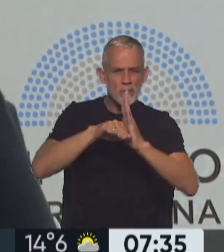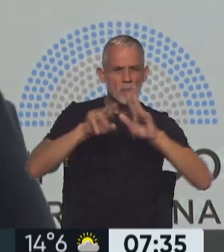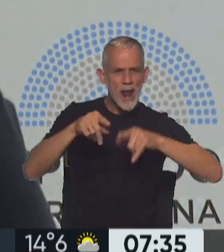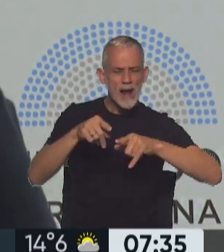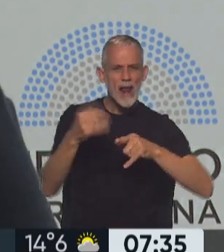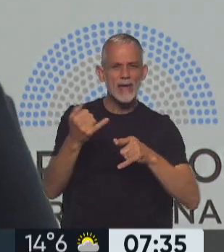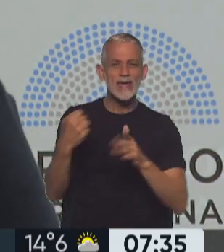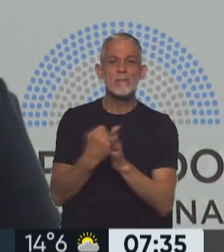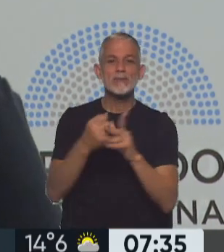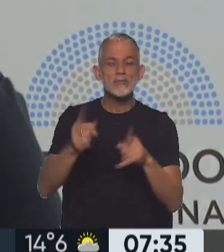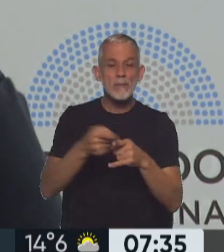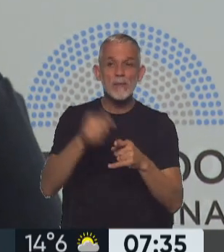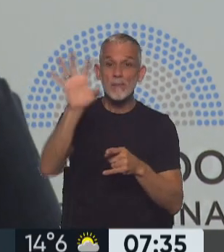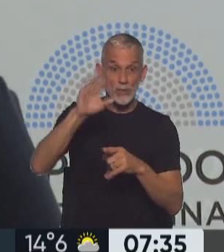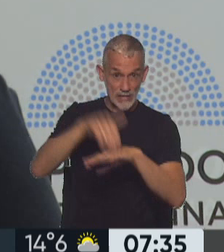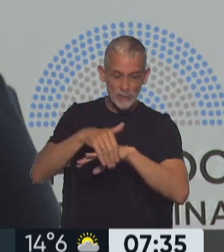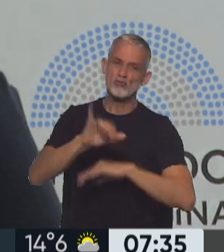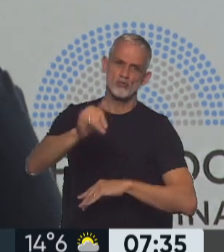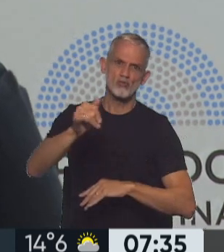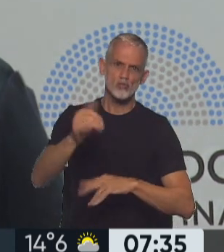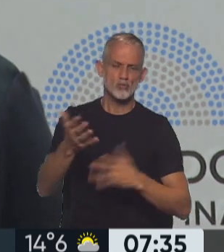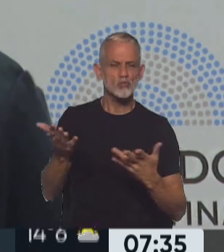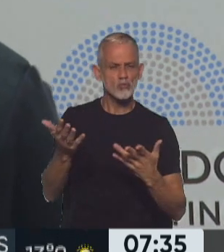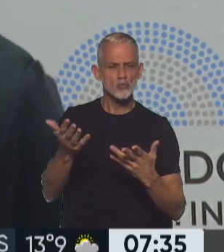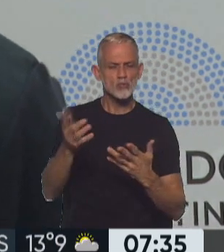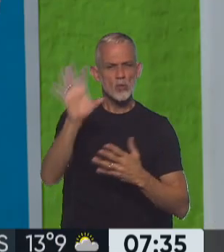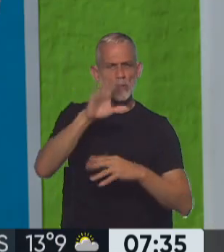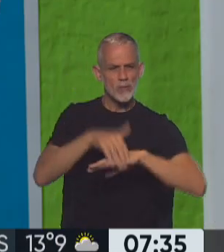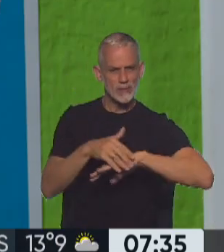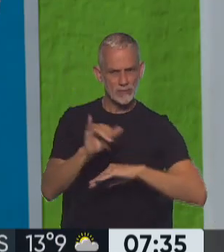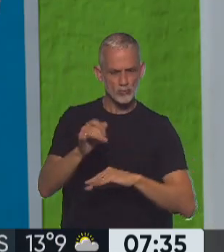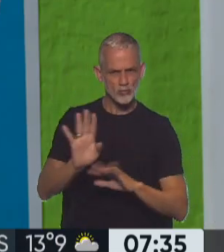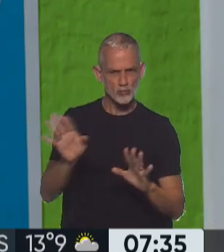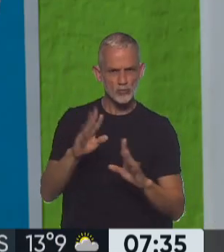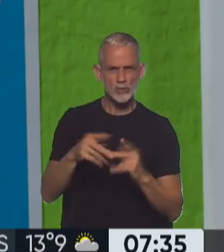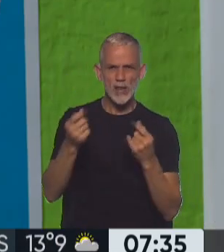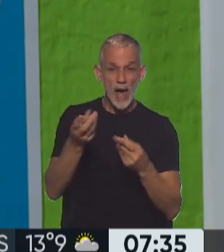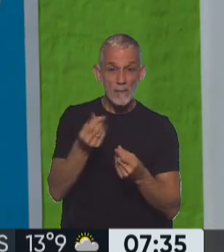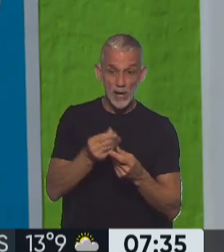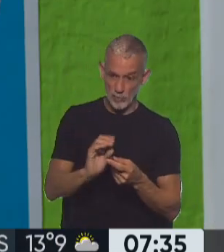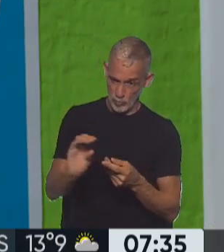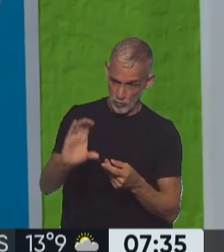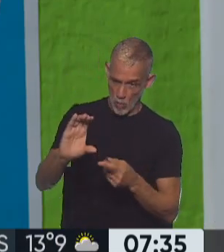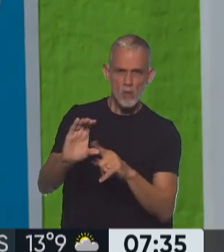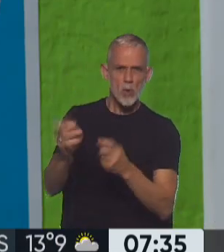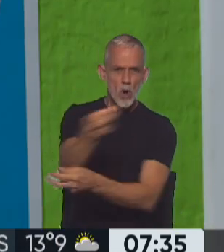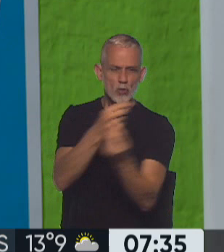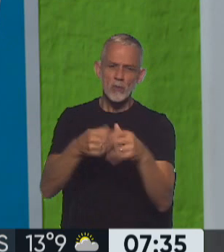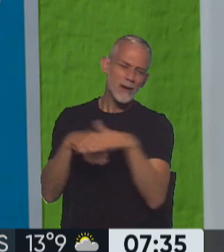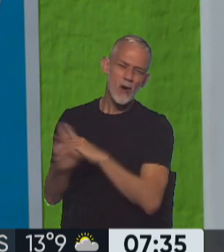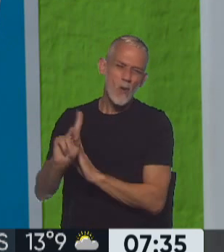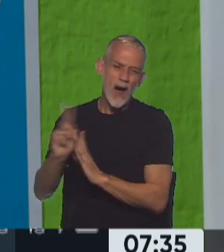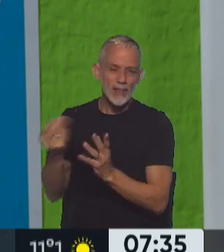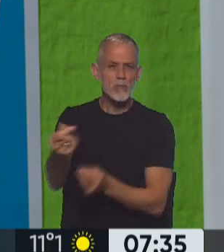teniendo impacto también en la provincia de Misiones? Sí, sí, por supuesto que sí. Cuando le das más plata a la gente, la gente consume, no se la guarda.